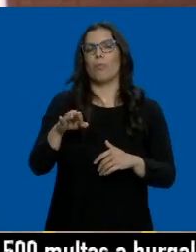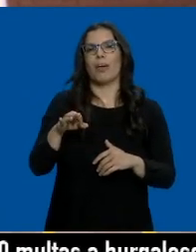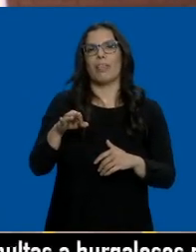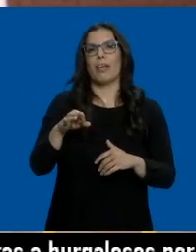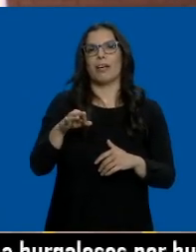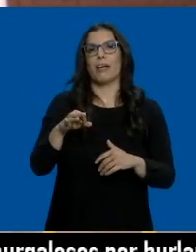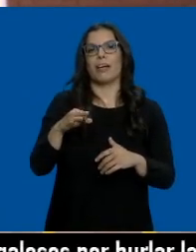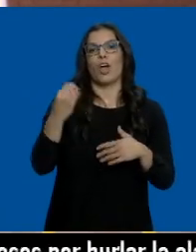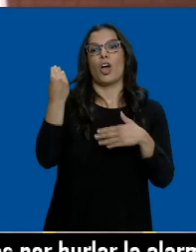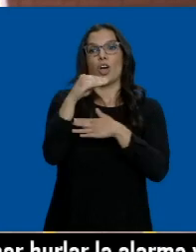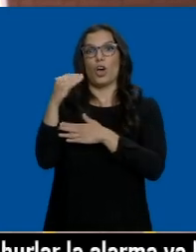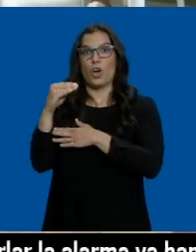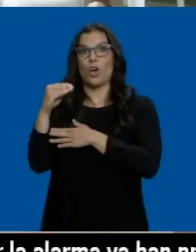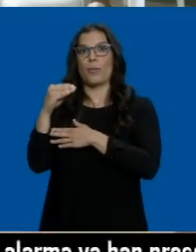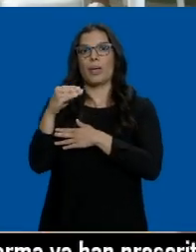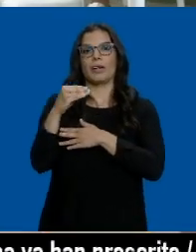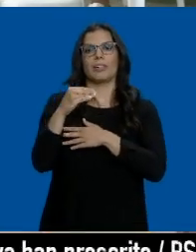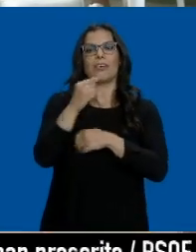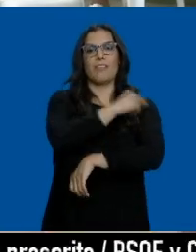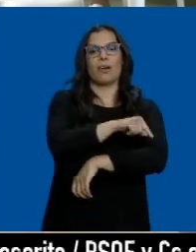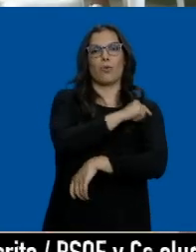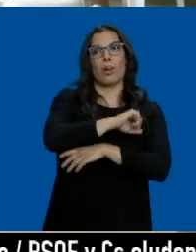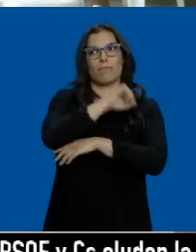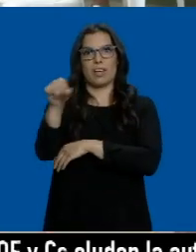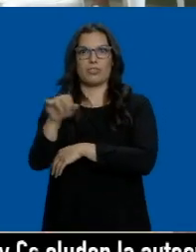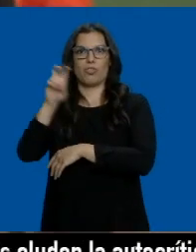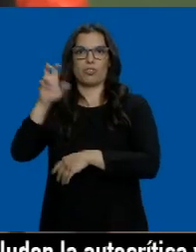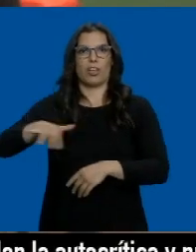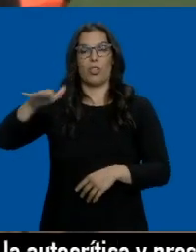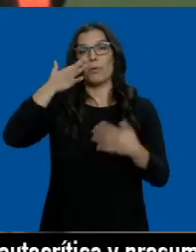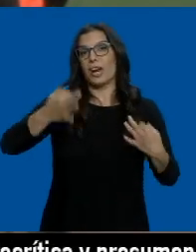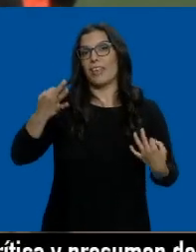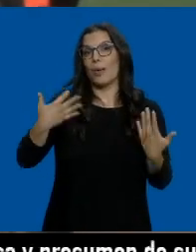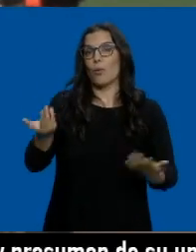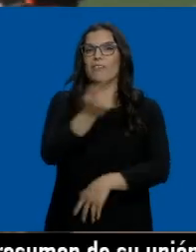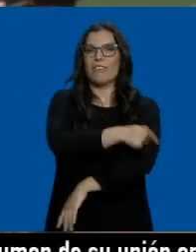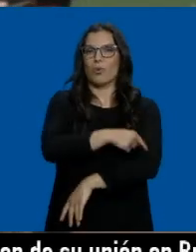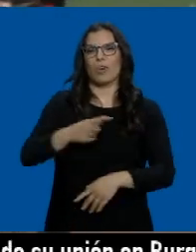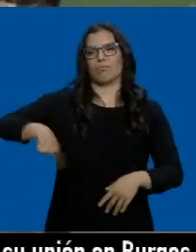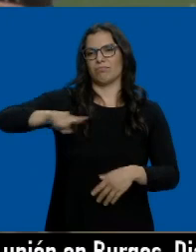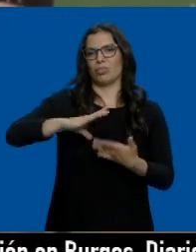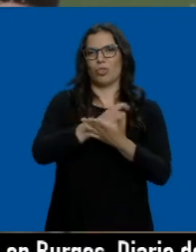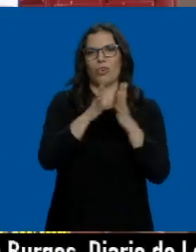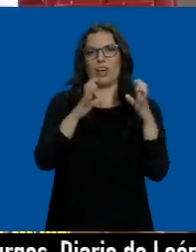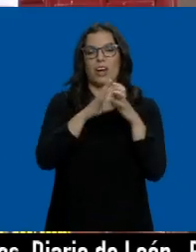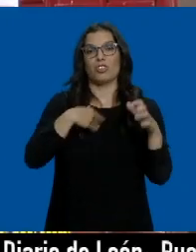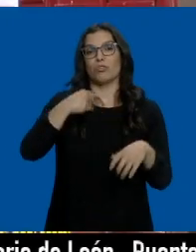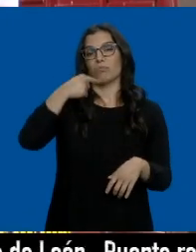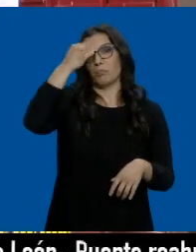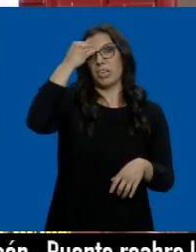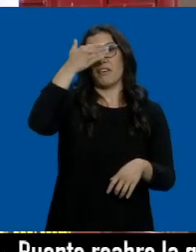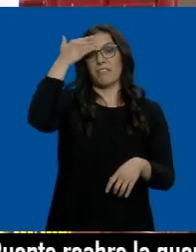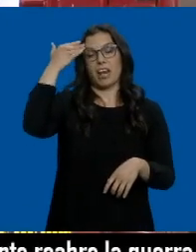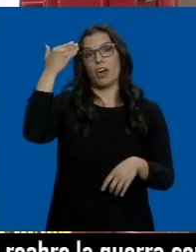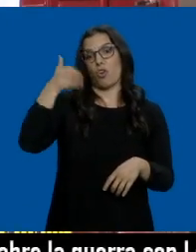joven vacunada que otras zonas. Aunque ya que la realidad es la que es, la vacuna es muy bien recibida. No la esperaba para el verano, lógicamente,